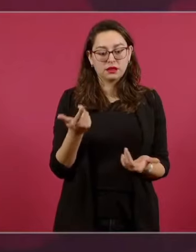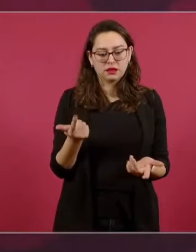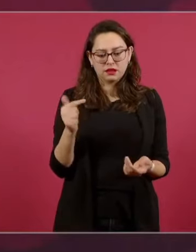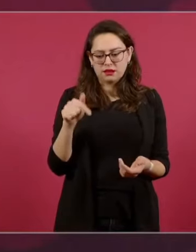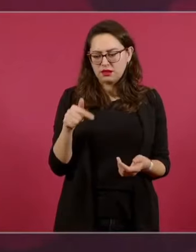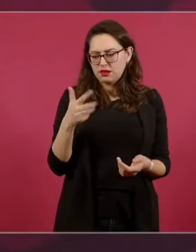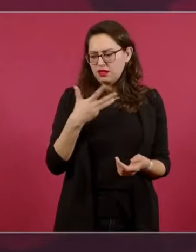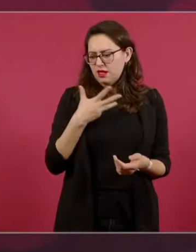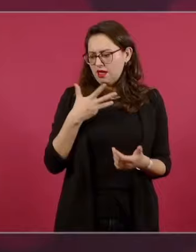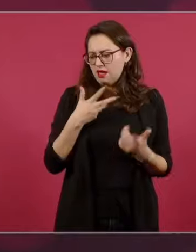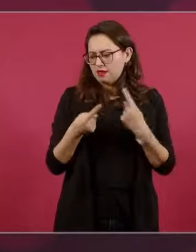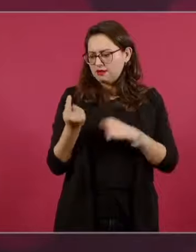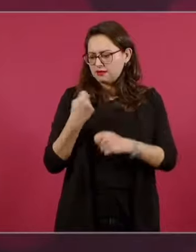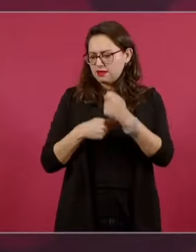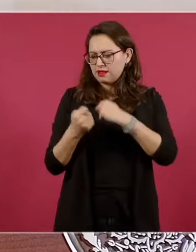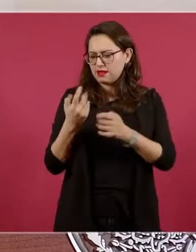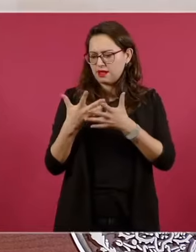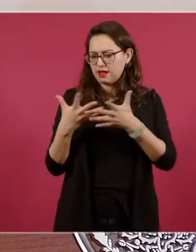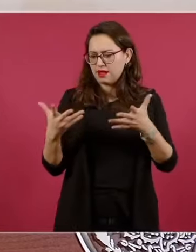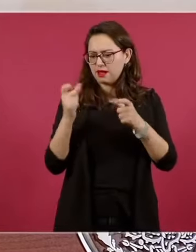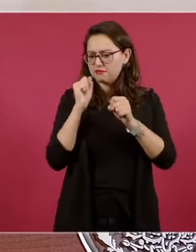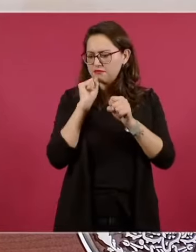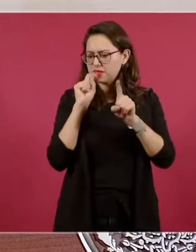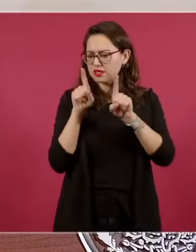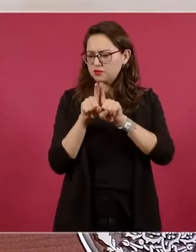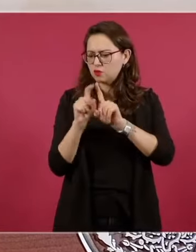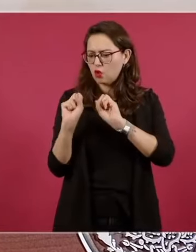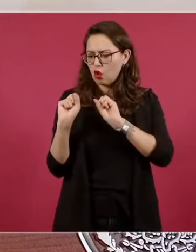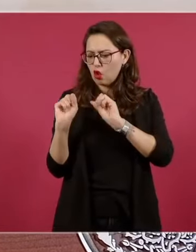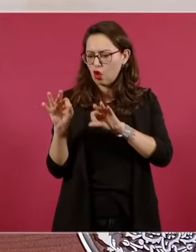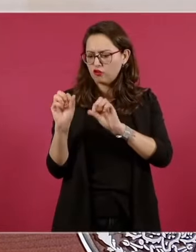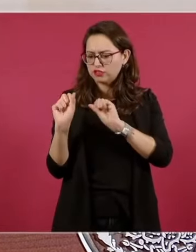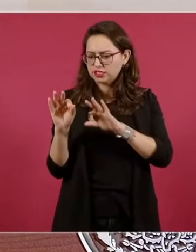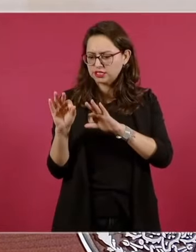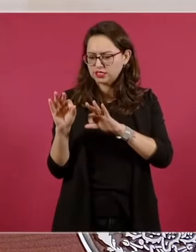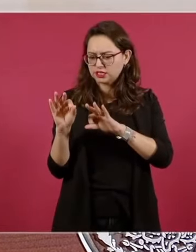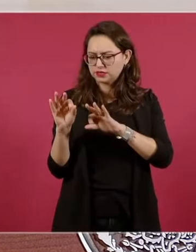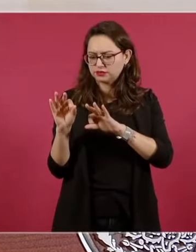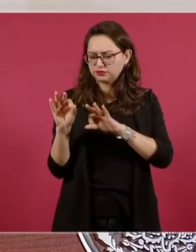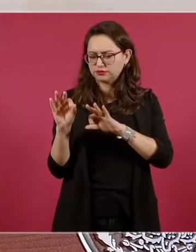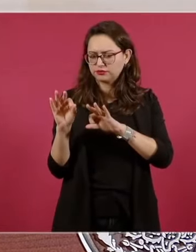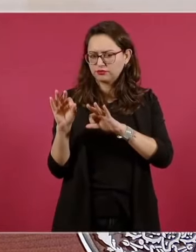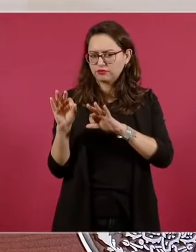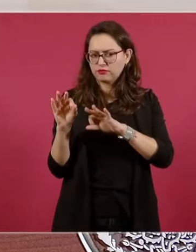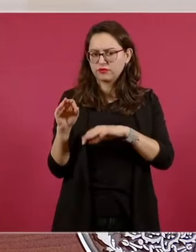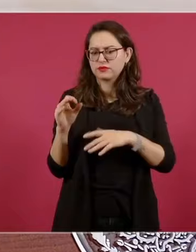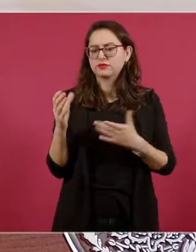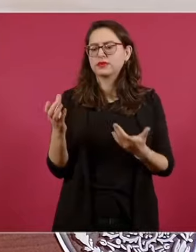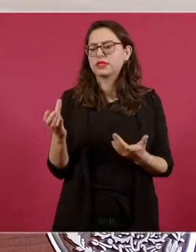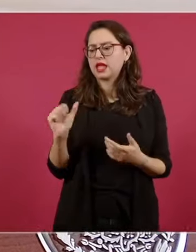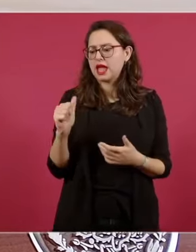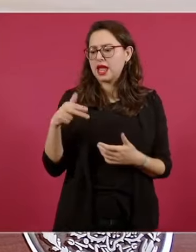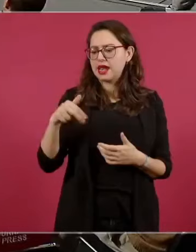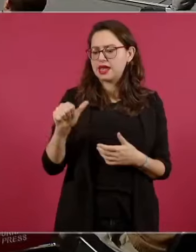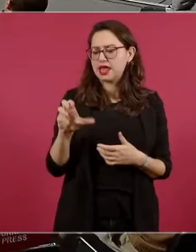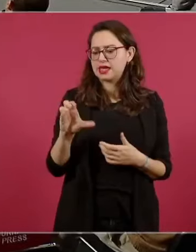están las oficinas de la Canacintra,